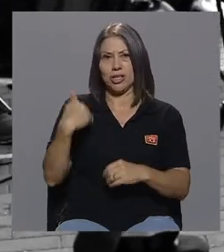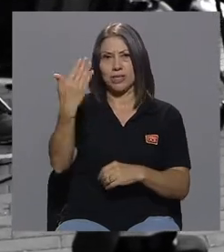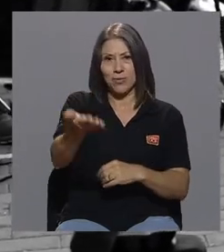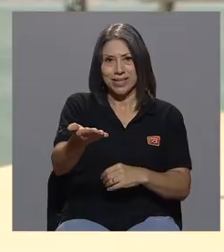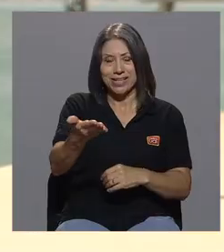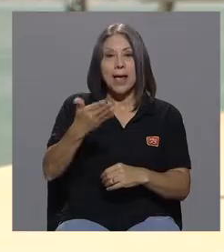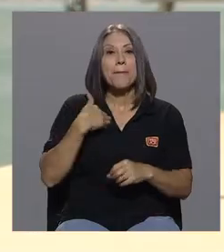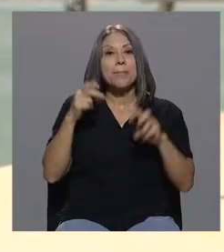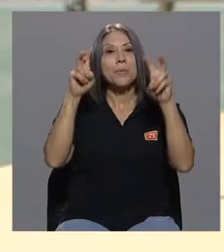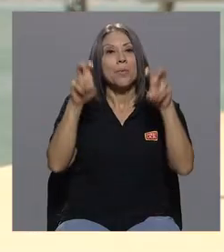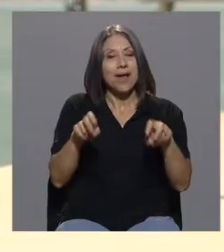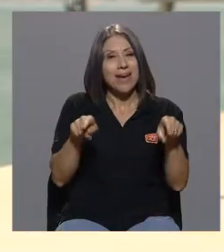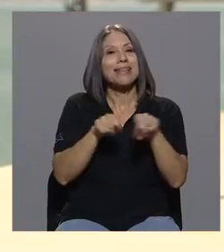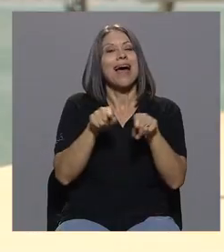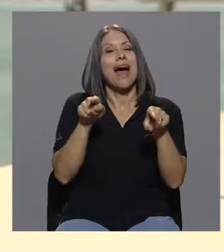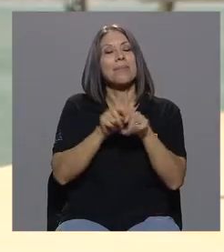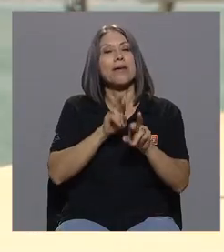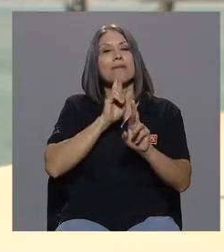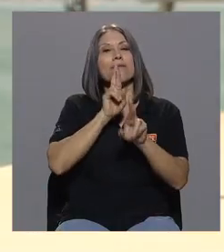reactiva.